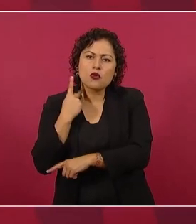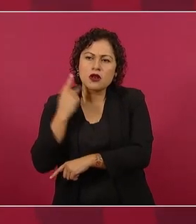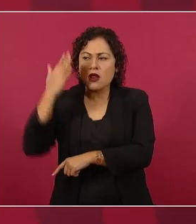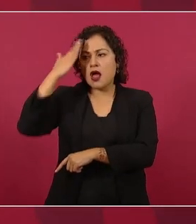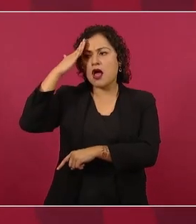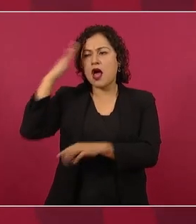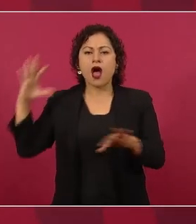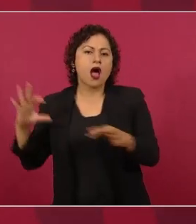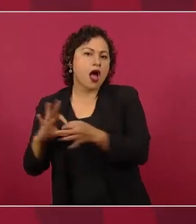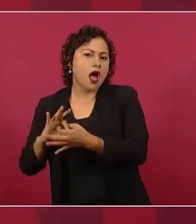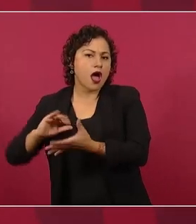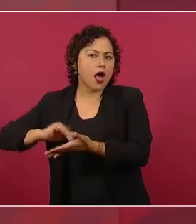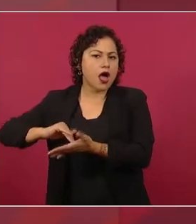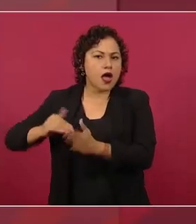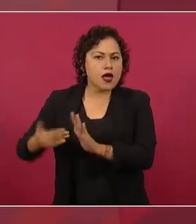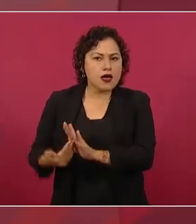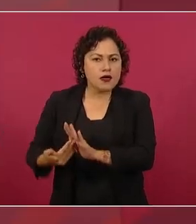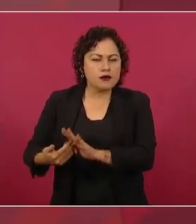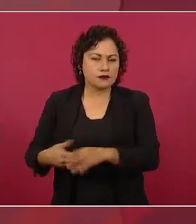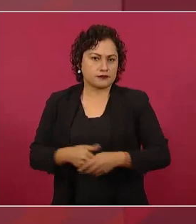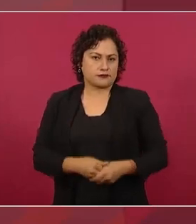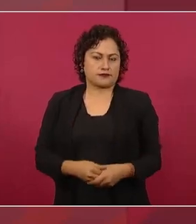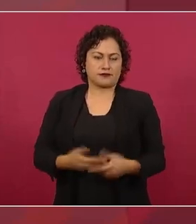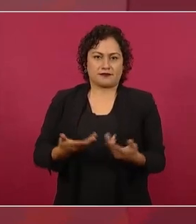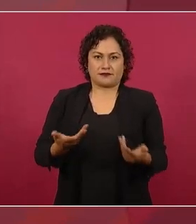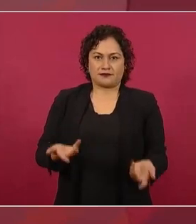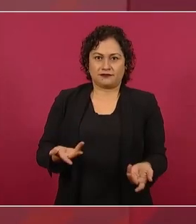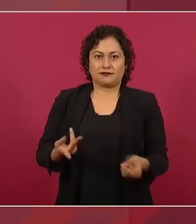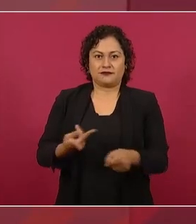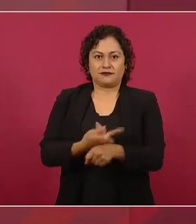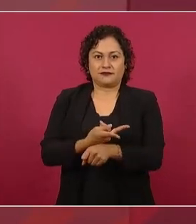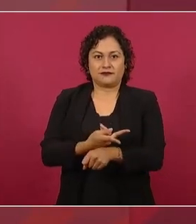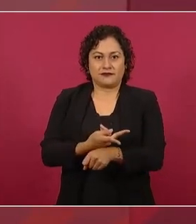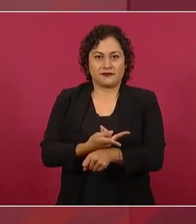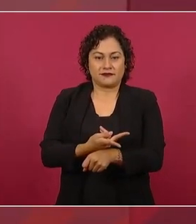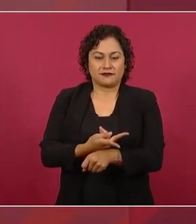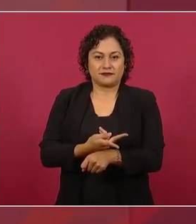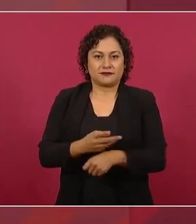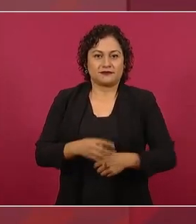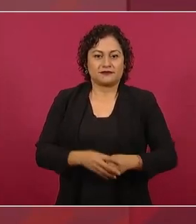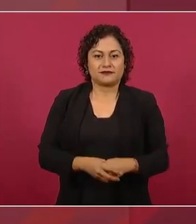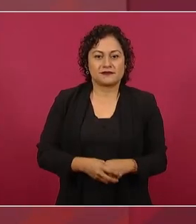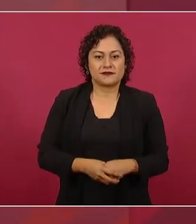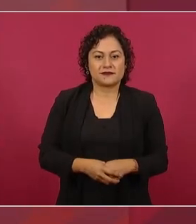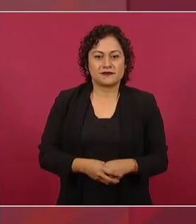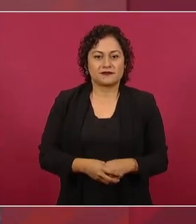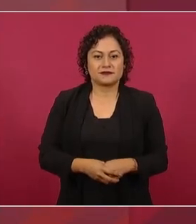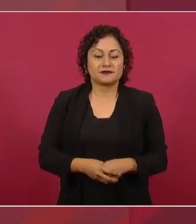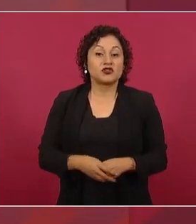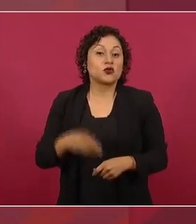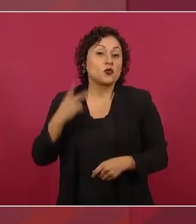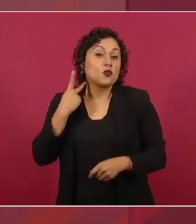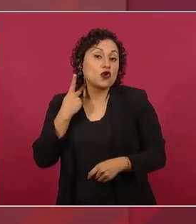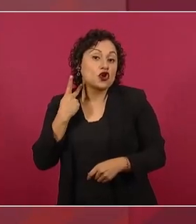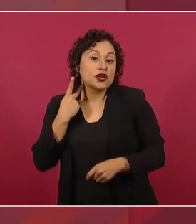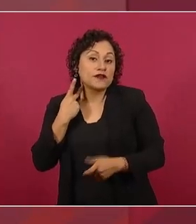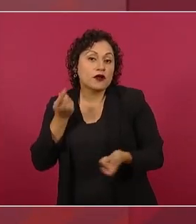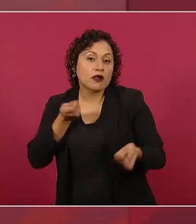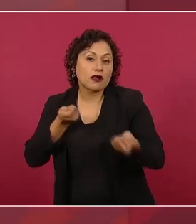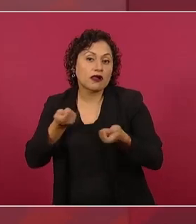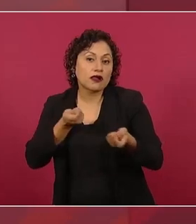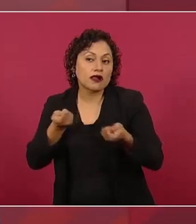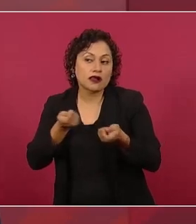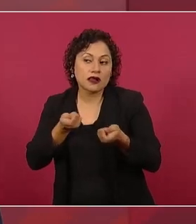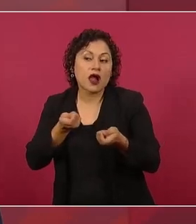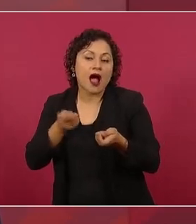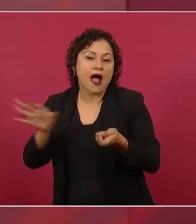con los políticos y entraban de plurinominales, porque los